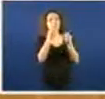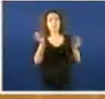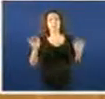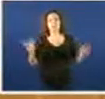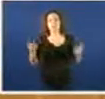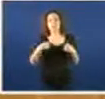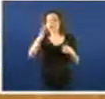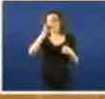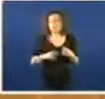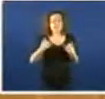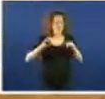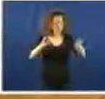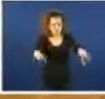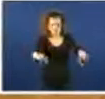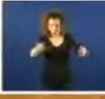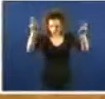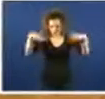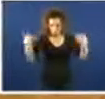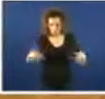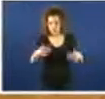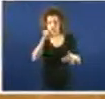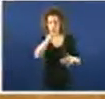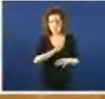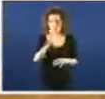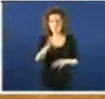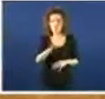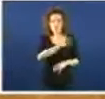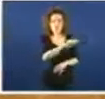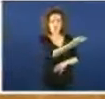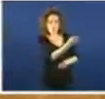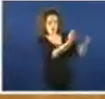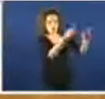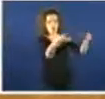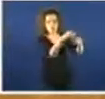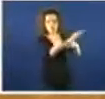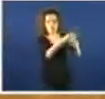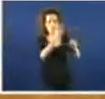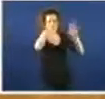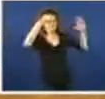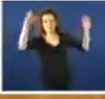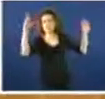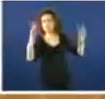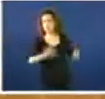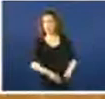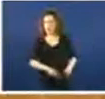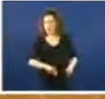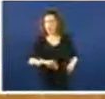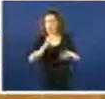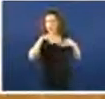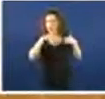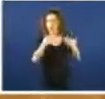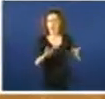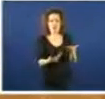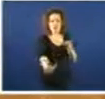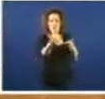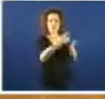a verdade é que non sei xa nin por onde empezar, porque a min, señores del PP, me sorprende. Me sorprende agora, con esta